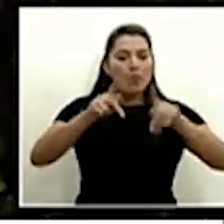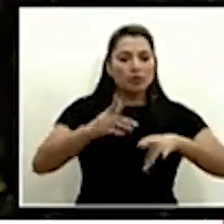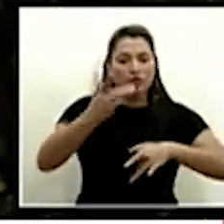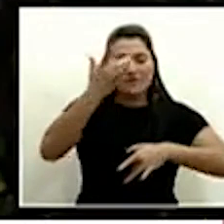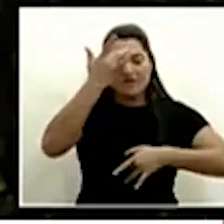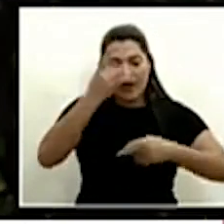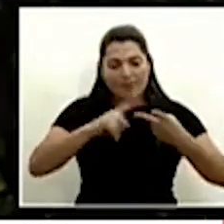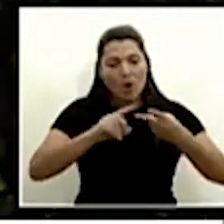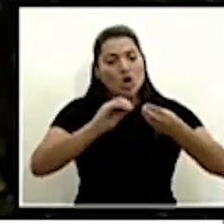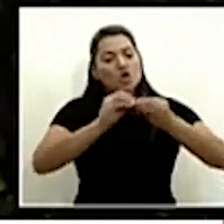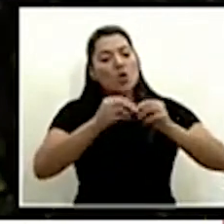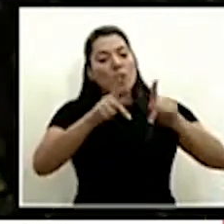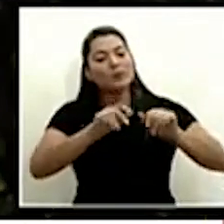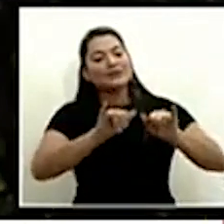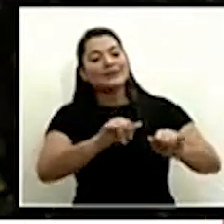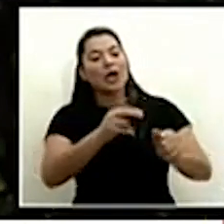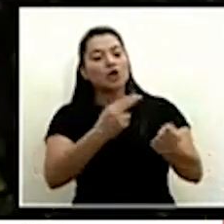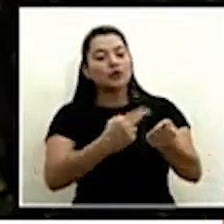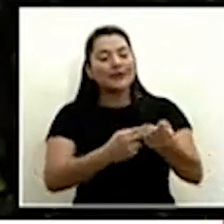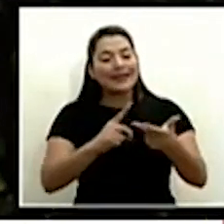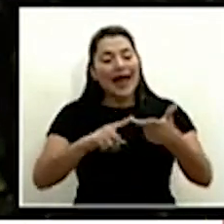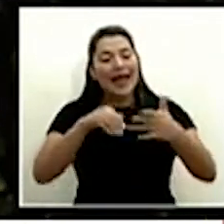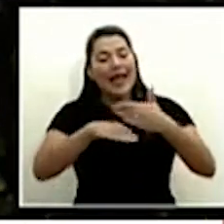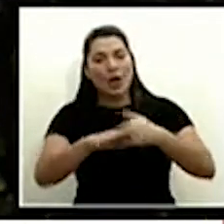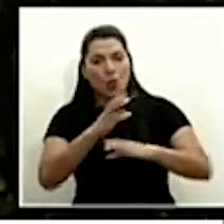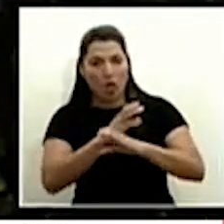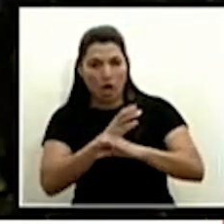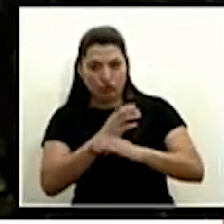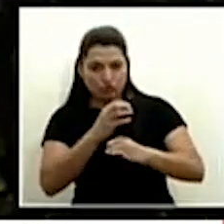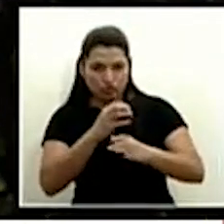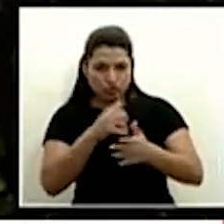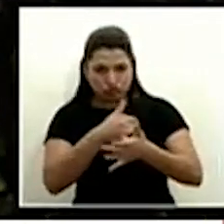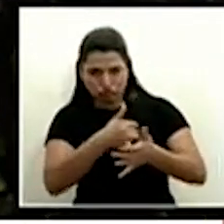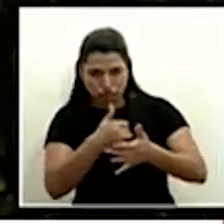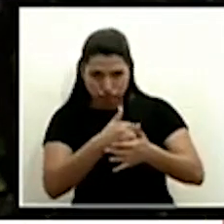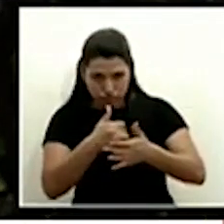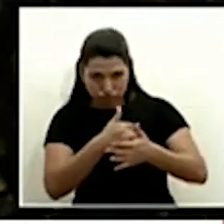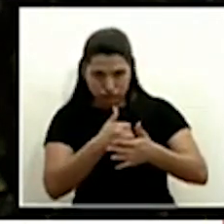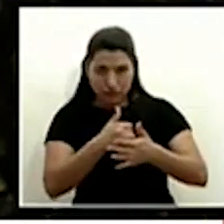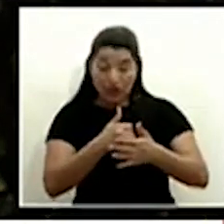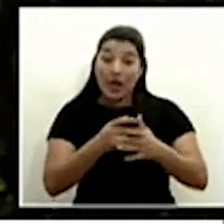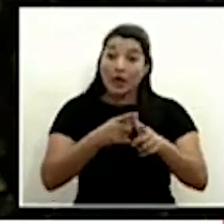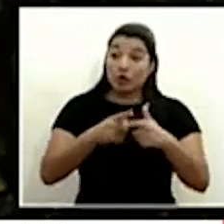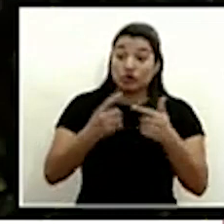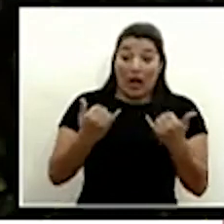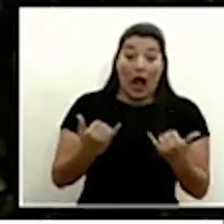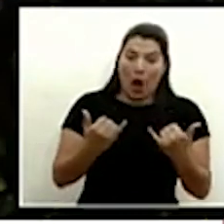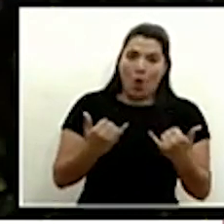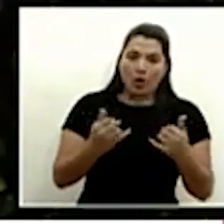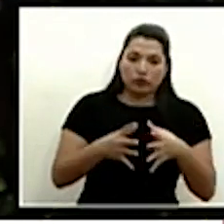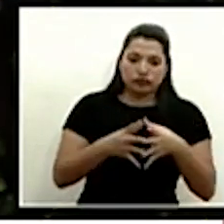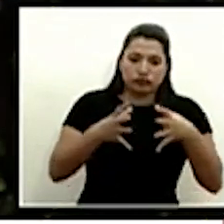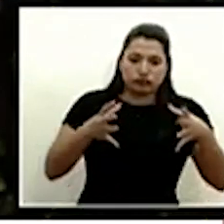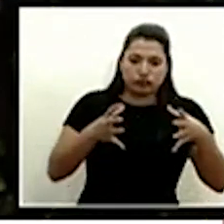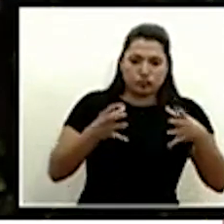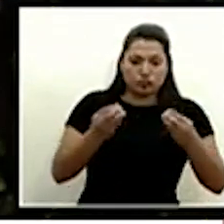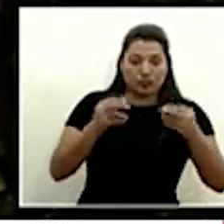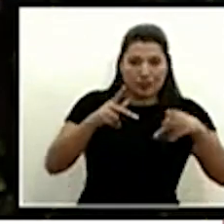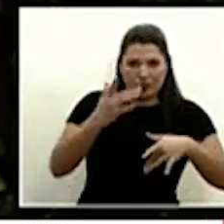hospitalización y las UCI en este momento ciertamente aumentan los casos pero en las UCI estamos estables ¿cuál sería